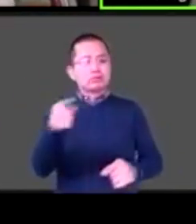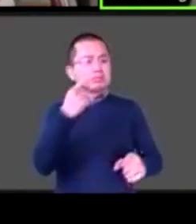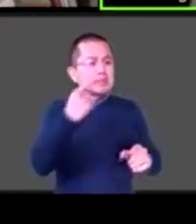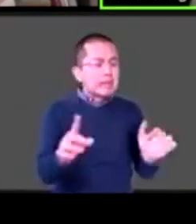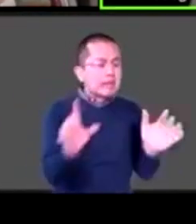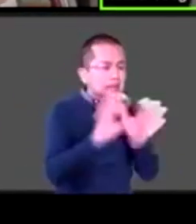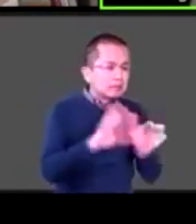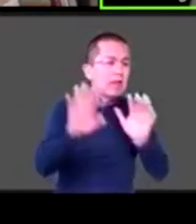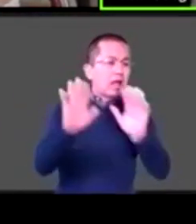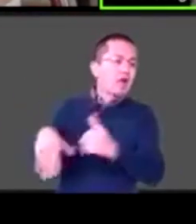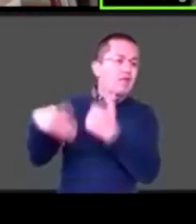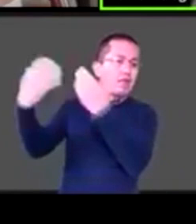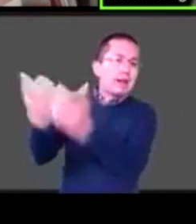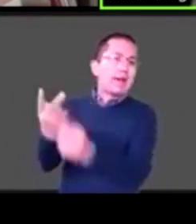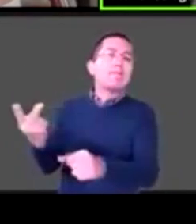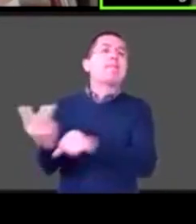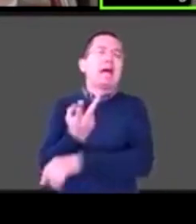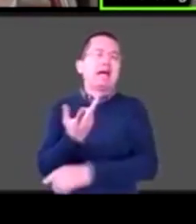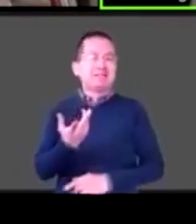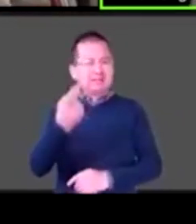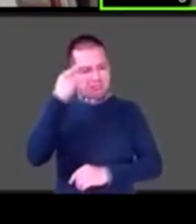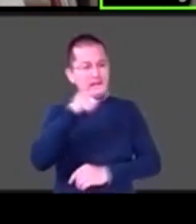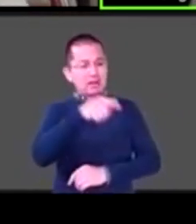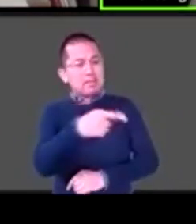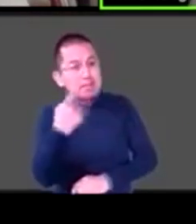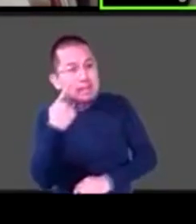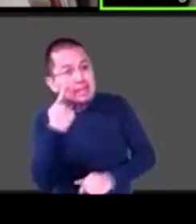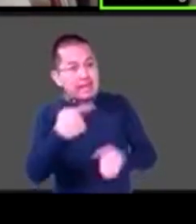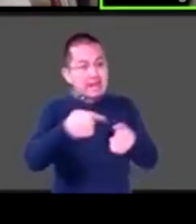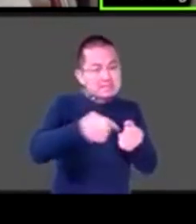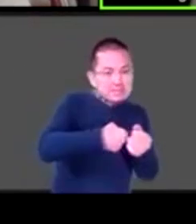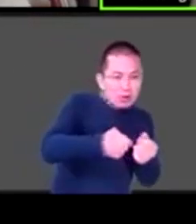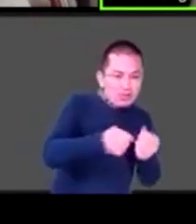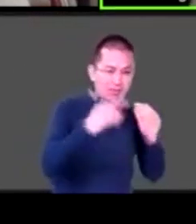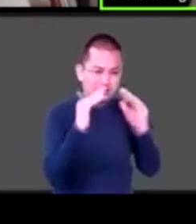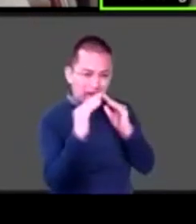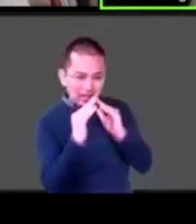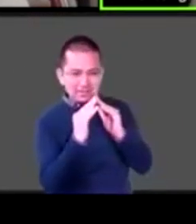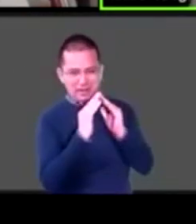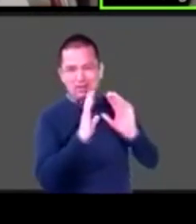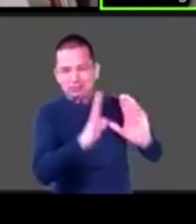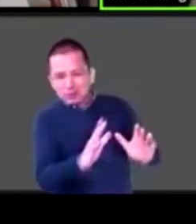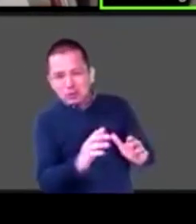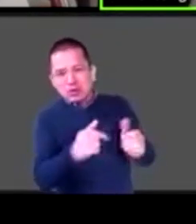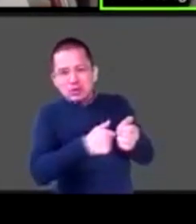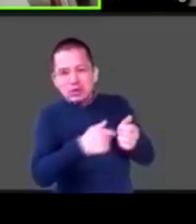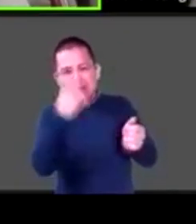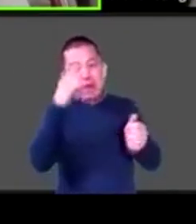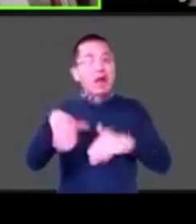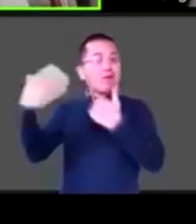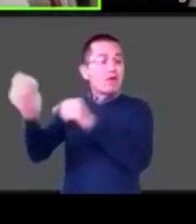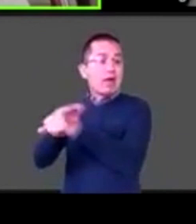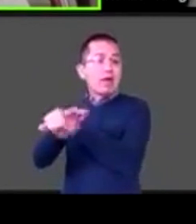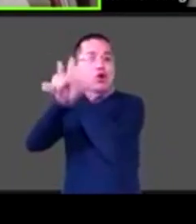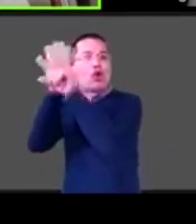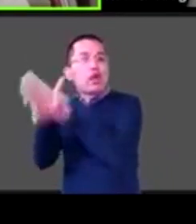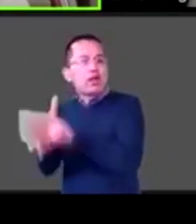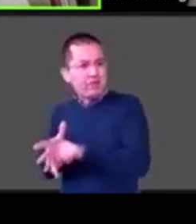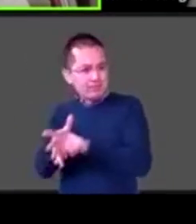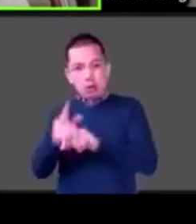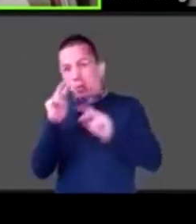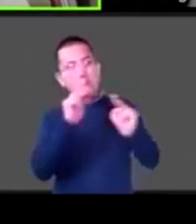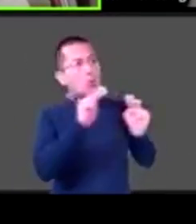que esconder porque si el coronavirus no ve a nadie fuera de su casa se va a ir porque se va a aburrir, hace cuenta, ¿no? Ha sido